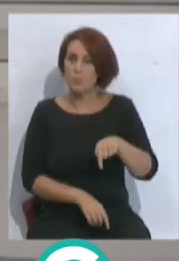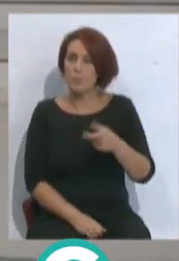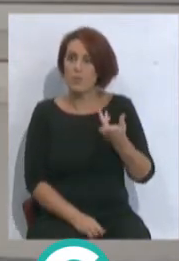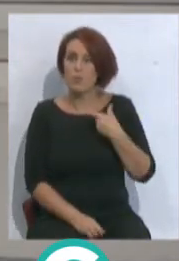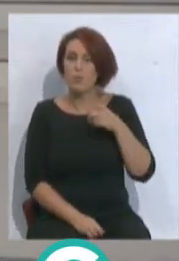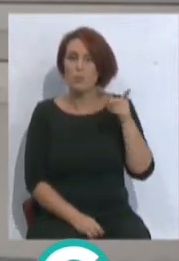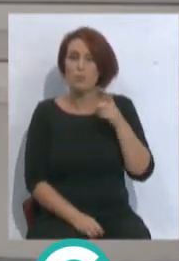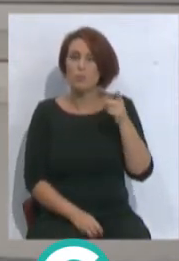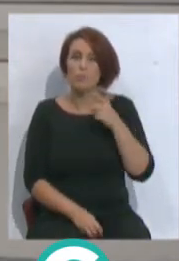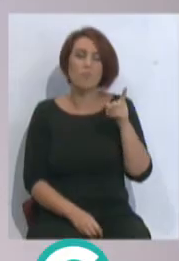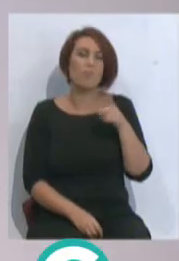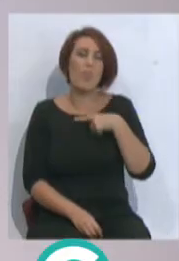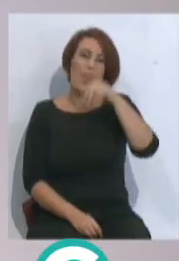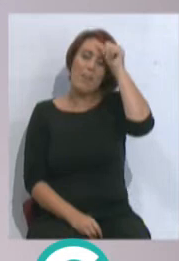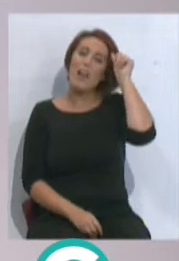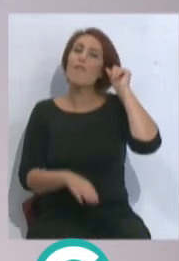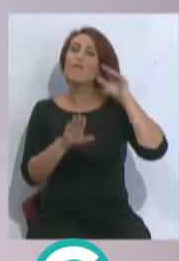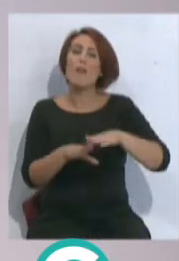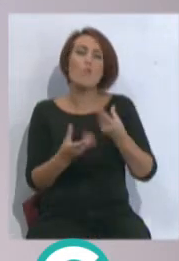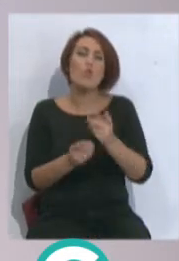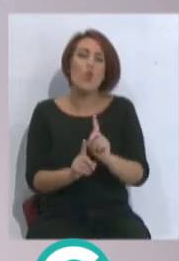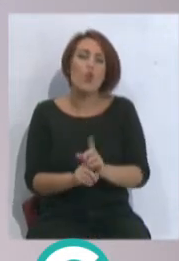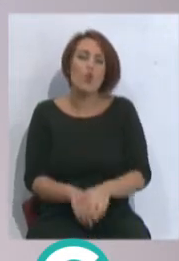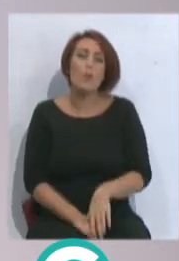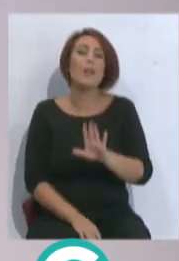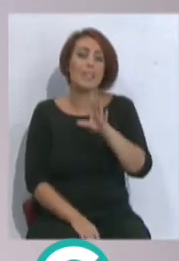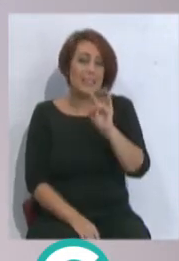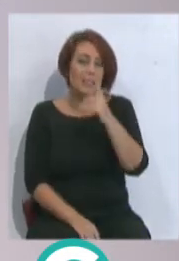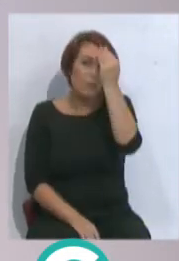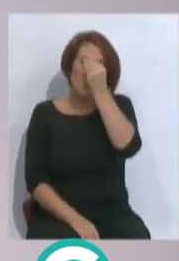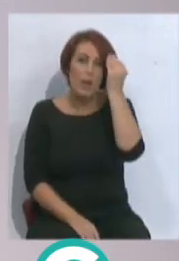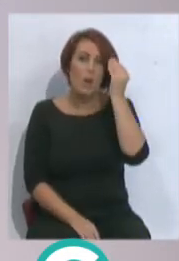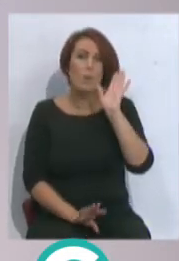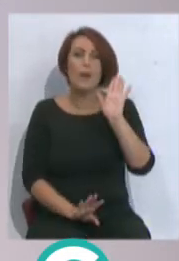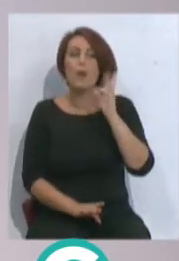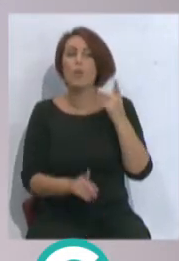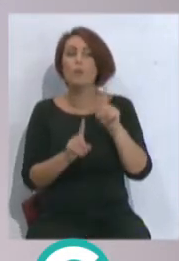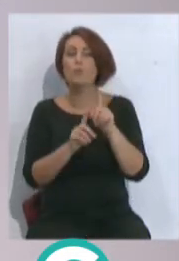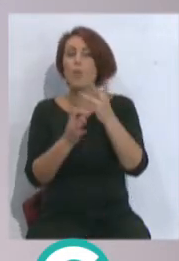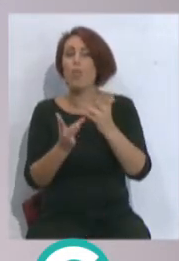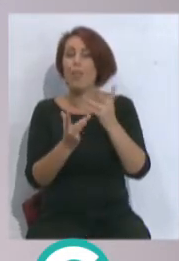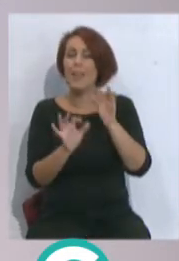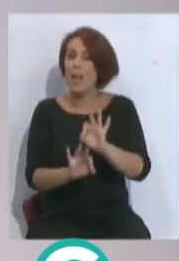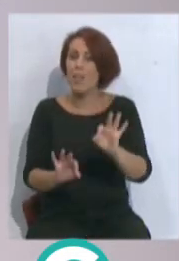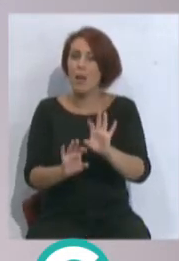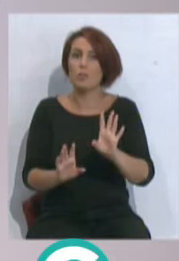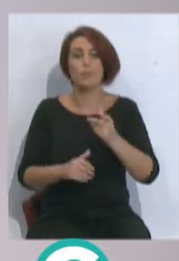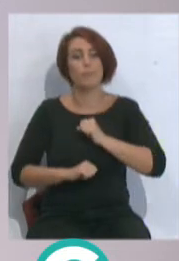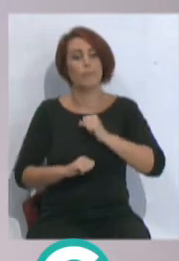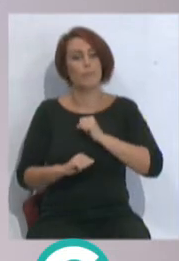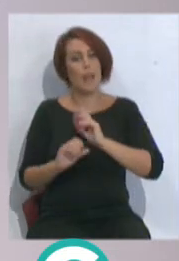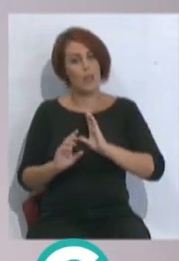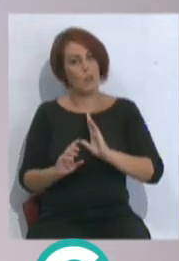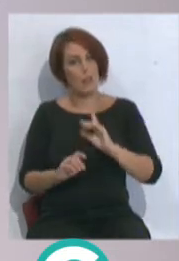Tú sigues sin estar convencido. ¿Estás bautizado? Pero sí bautizado. Sí, está bautizado, pero no convencido. Estás bautizado, pero todavía estoy esperando la